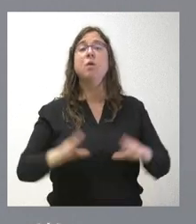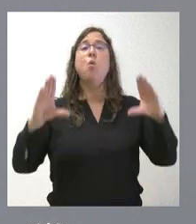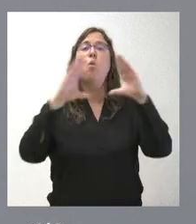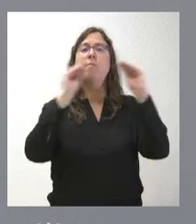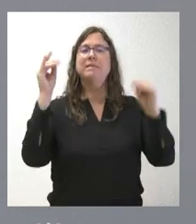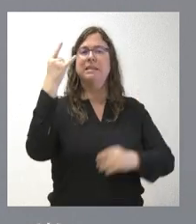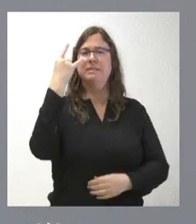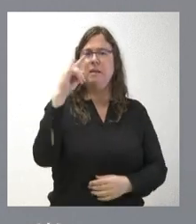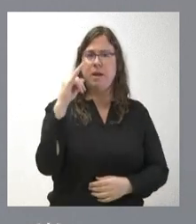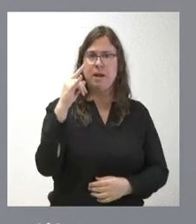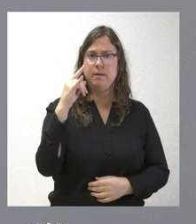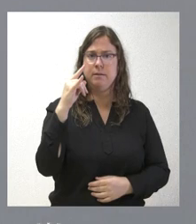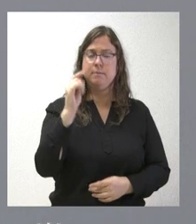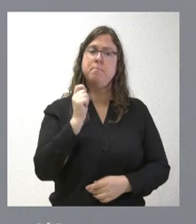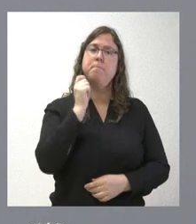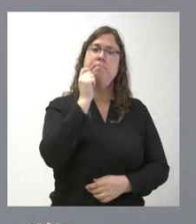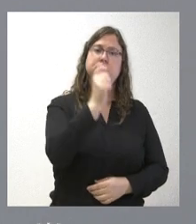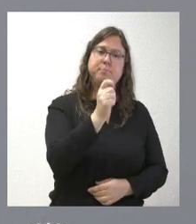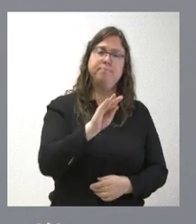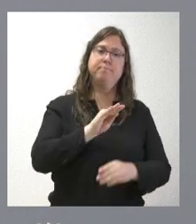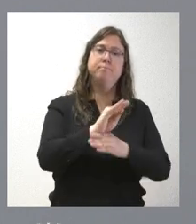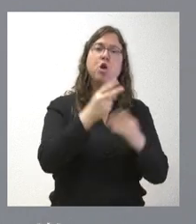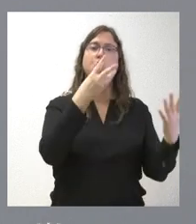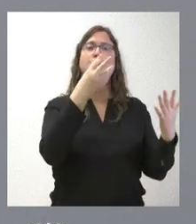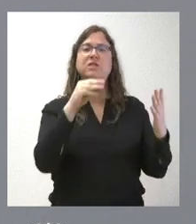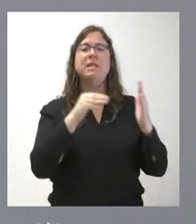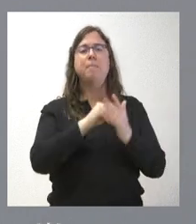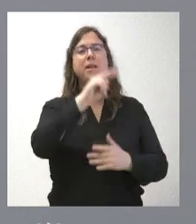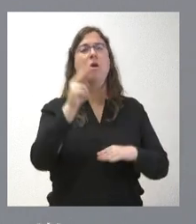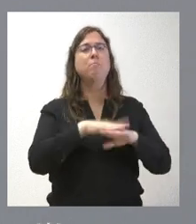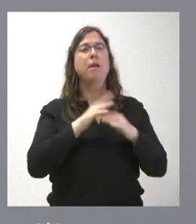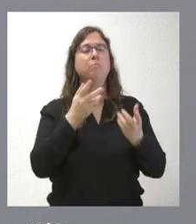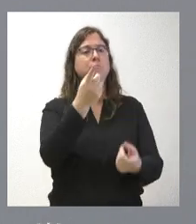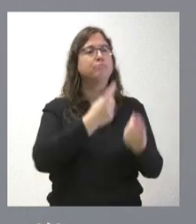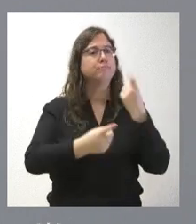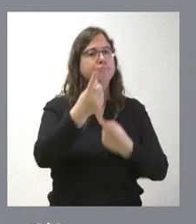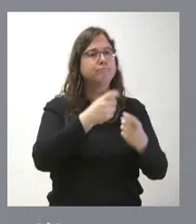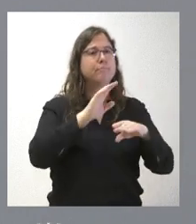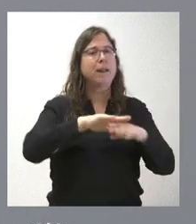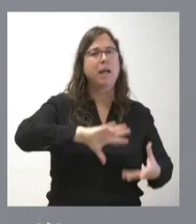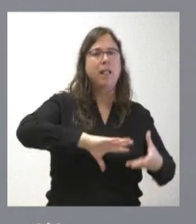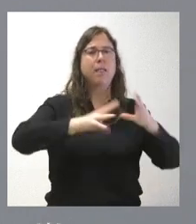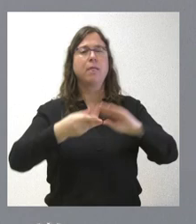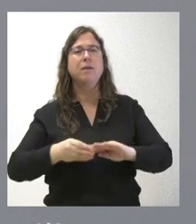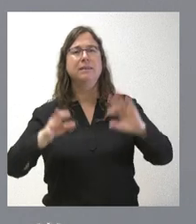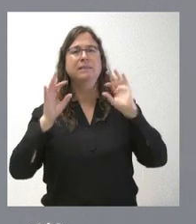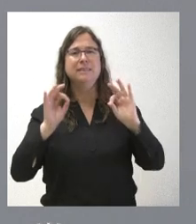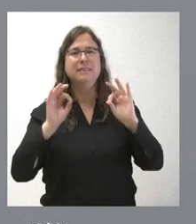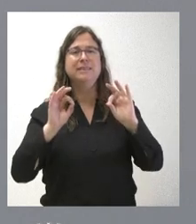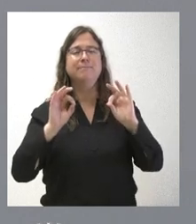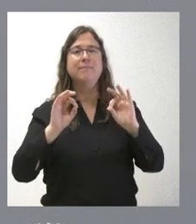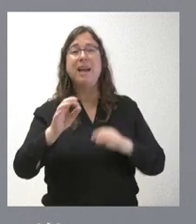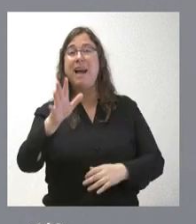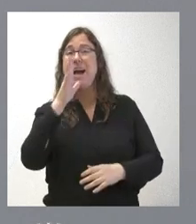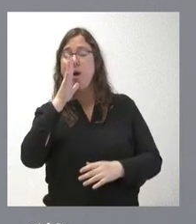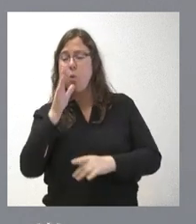Salamanca se le aportan 80.000 euros para la obtención de información que permita una adecuada caracterización de las aguas